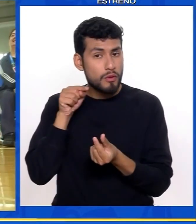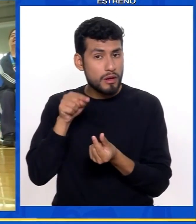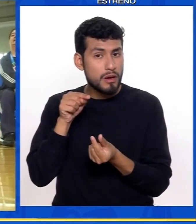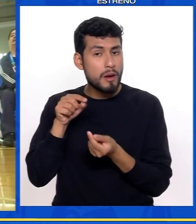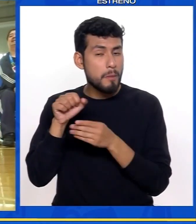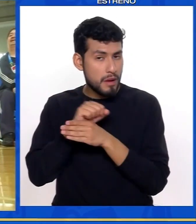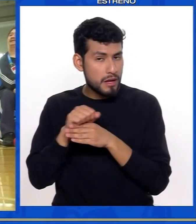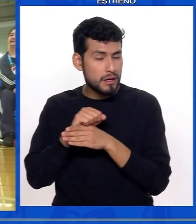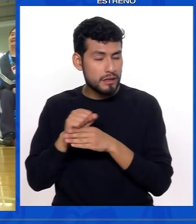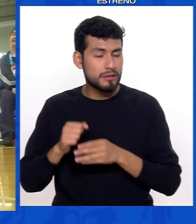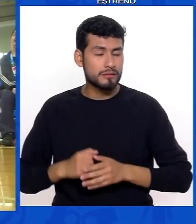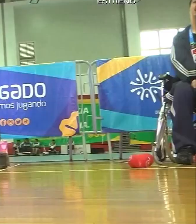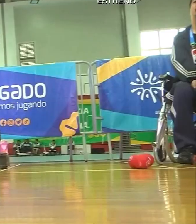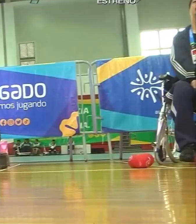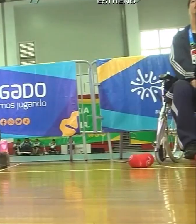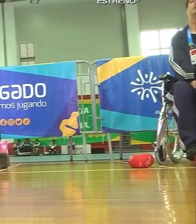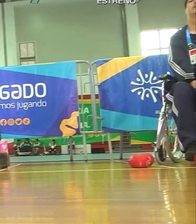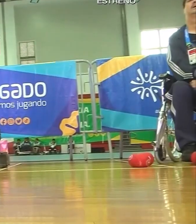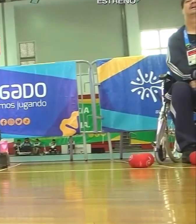la que ella practica.